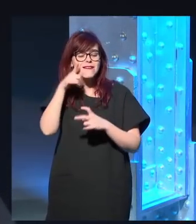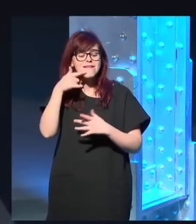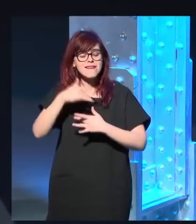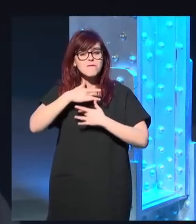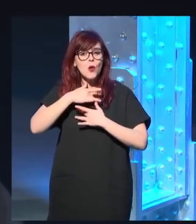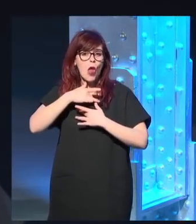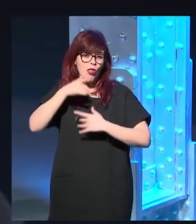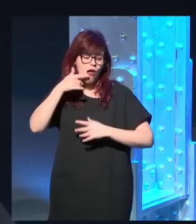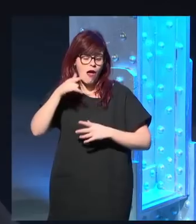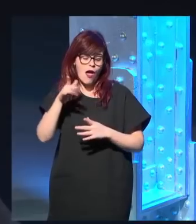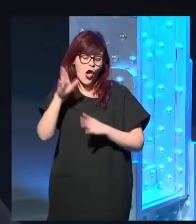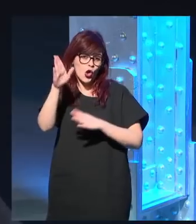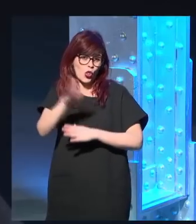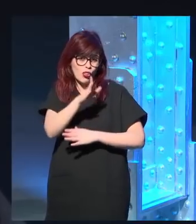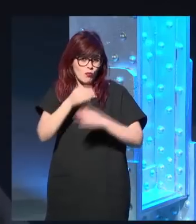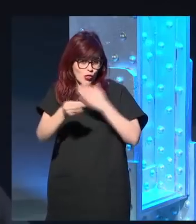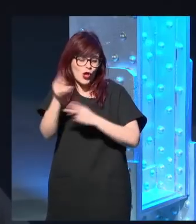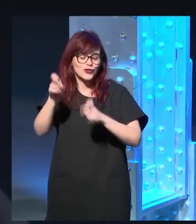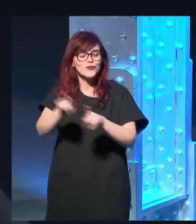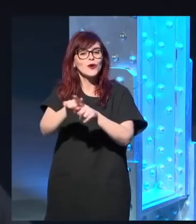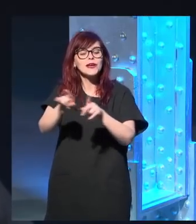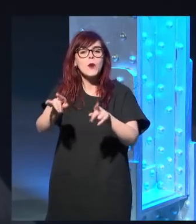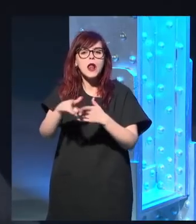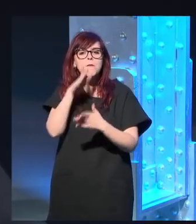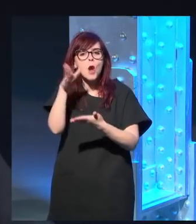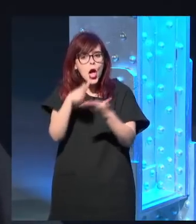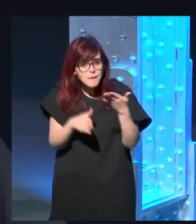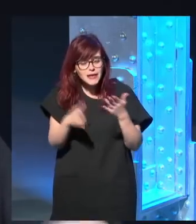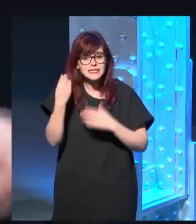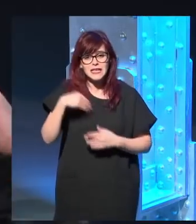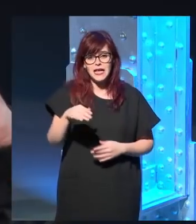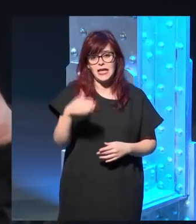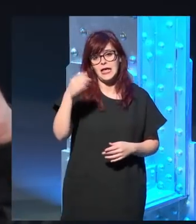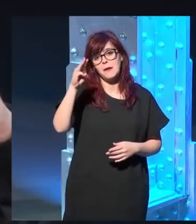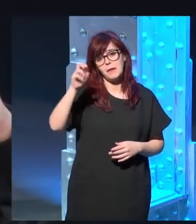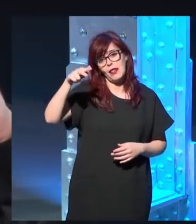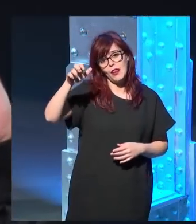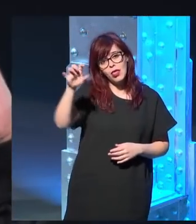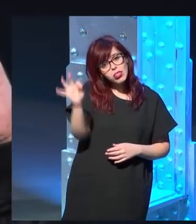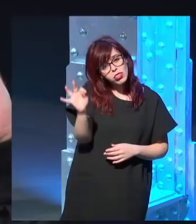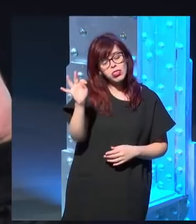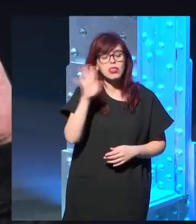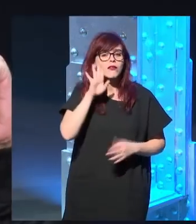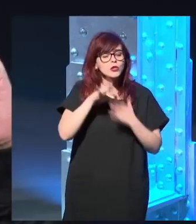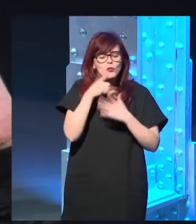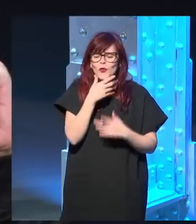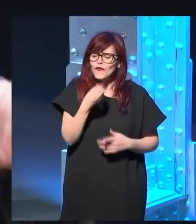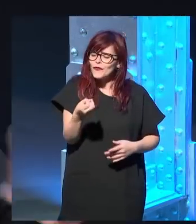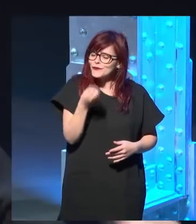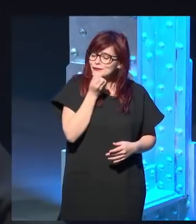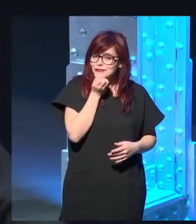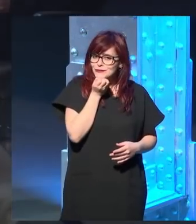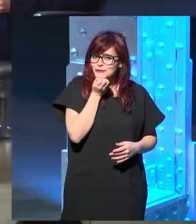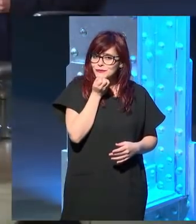automática. Hay poemas, sí, los poemas de Peret que son muy lindos,